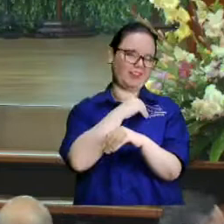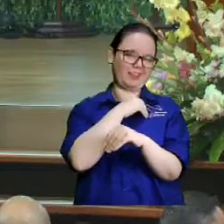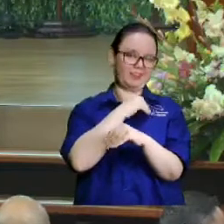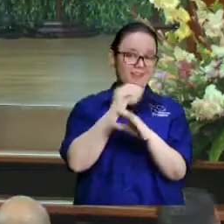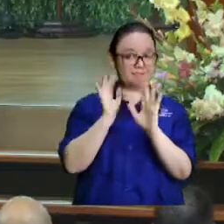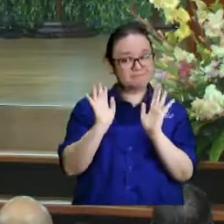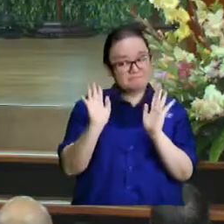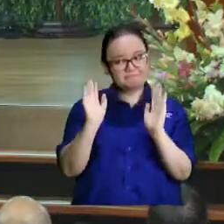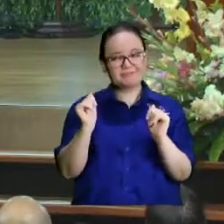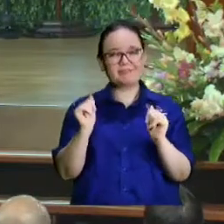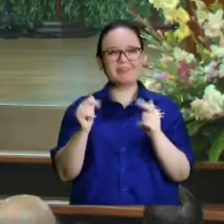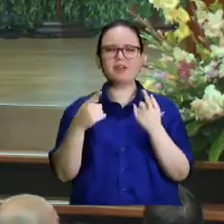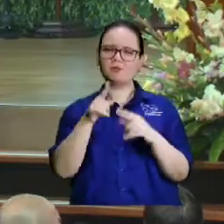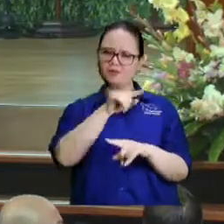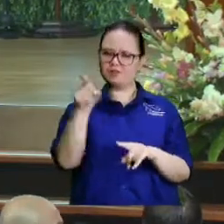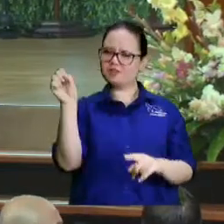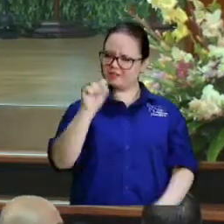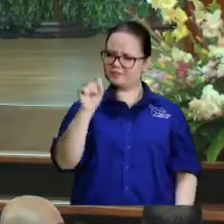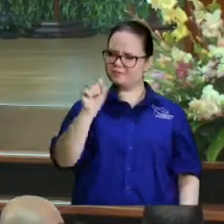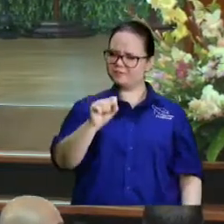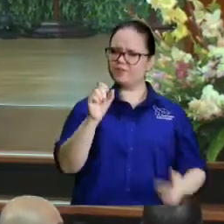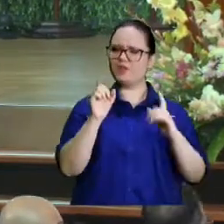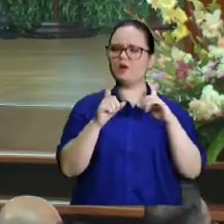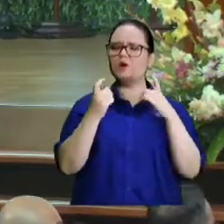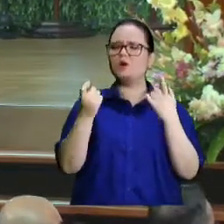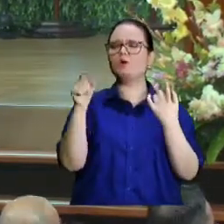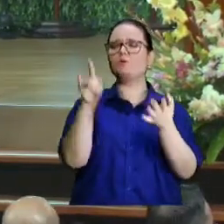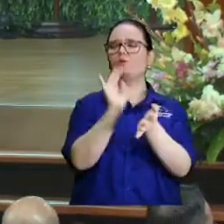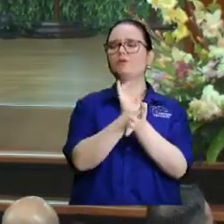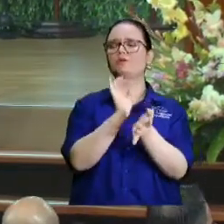luego. Pero ustedes, sí, ¿y cómo esperaban ese día?